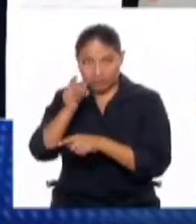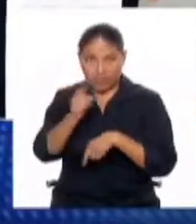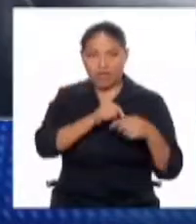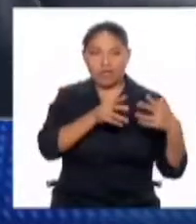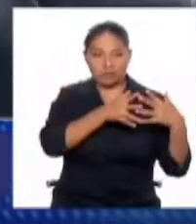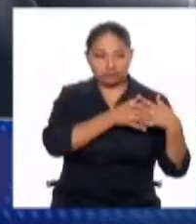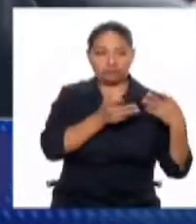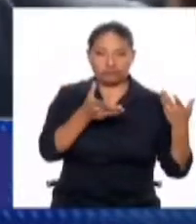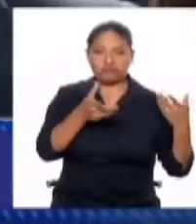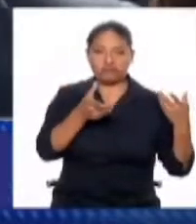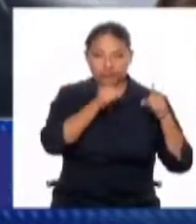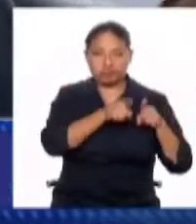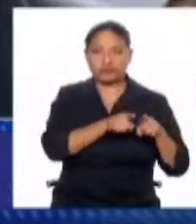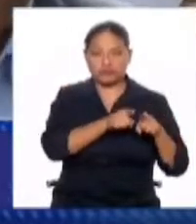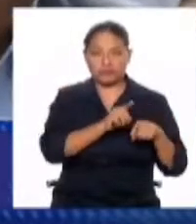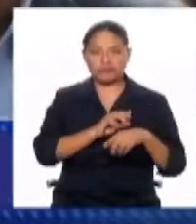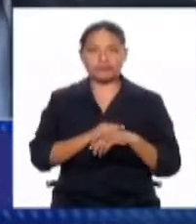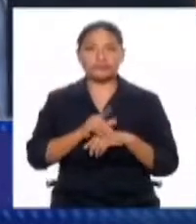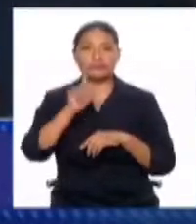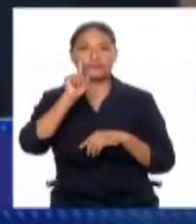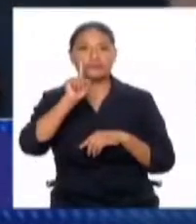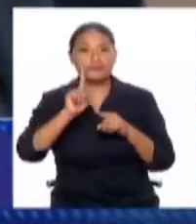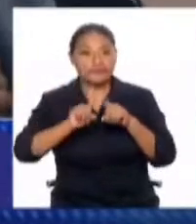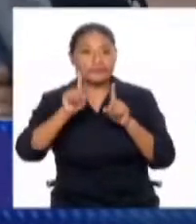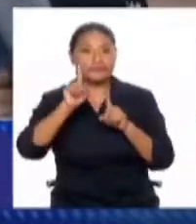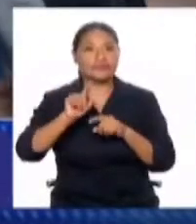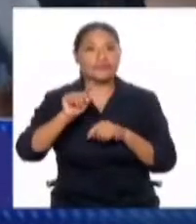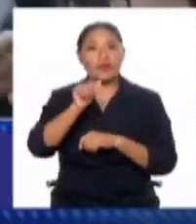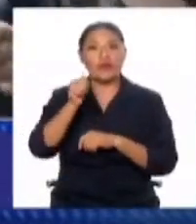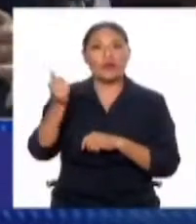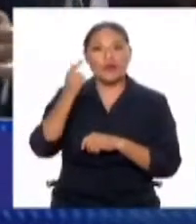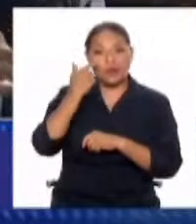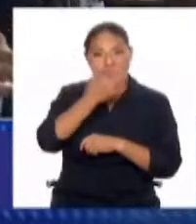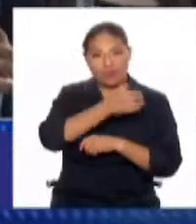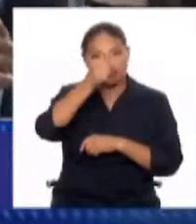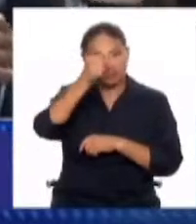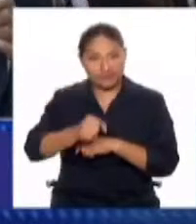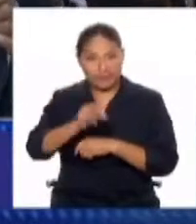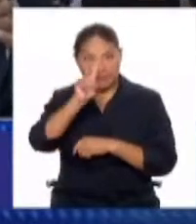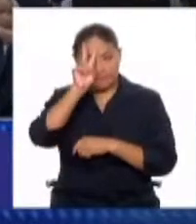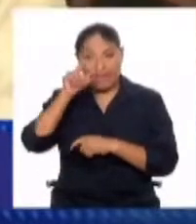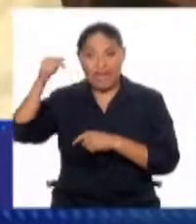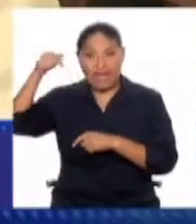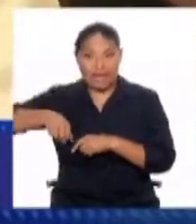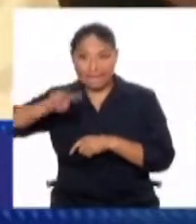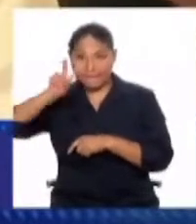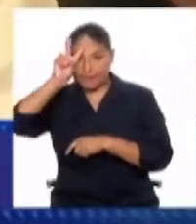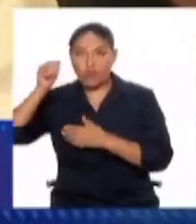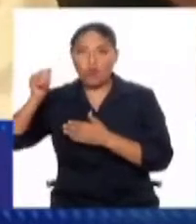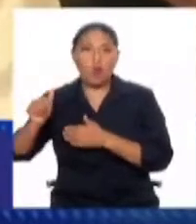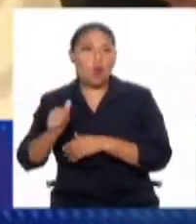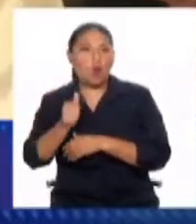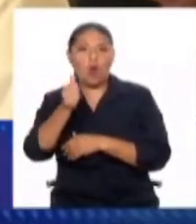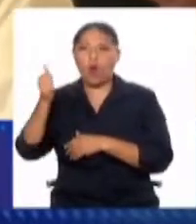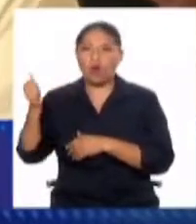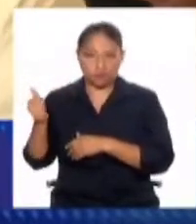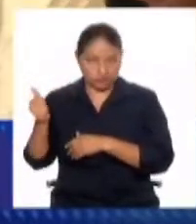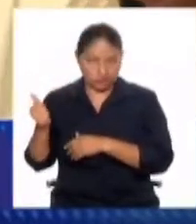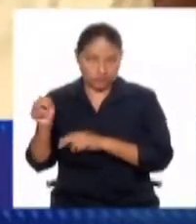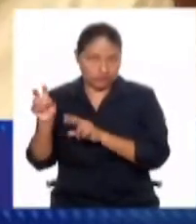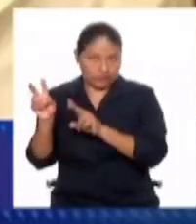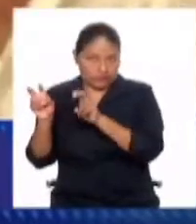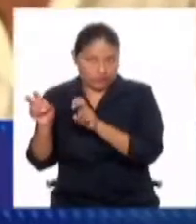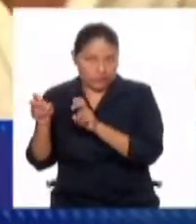mencionar, no olvidemos que sobre el extraditable Toledo ya pesa una orden de prisión preventiva. En